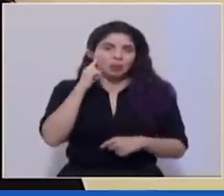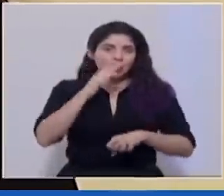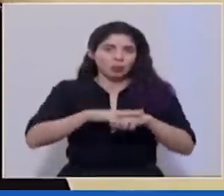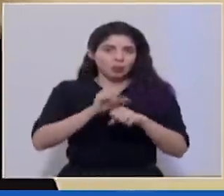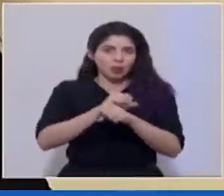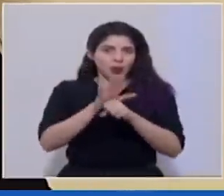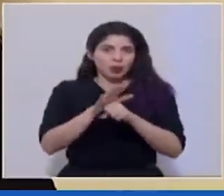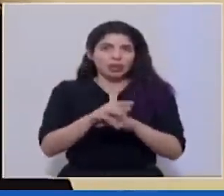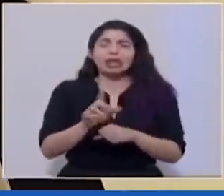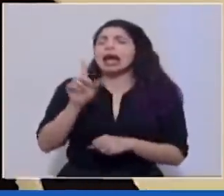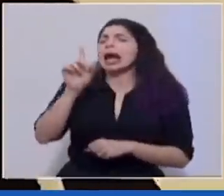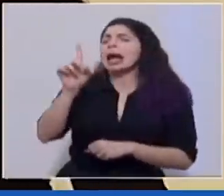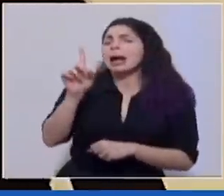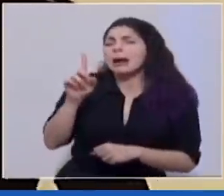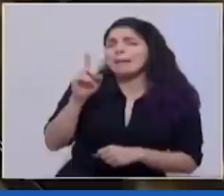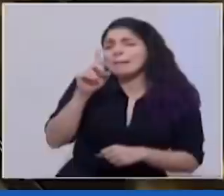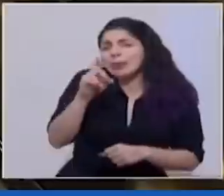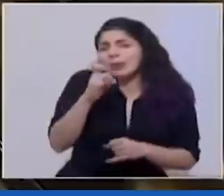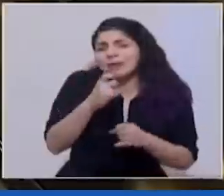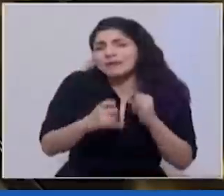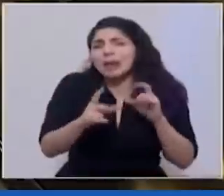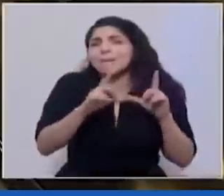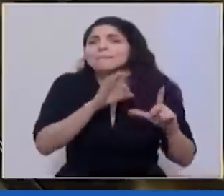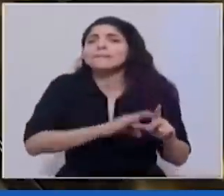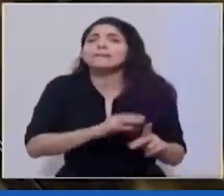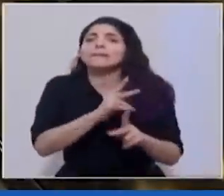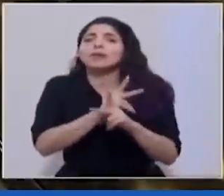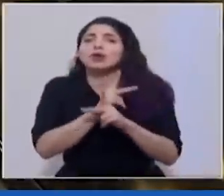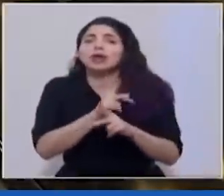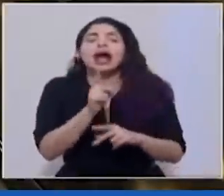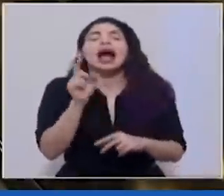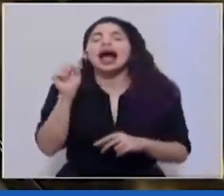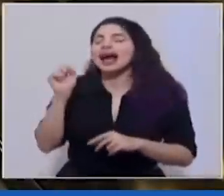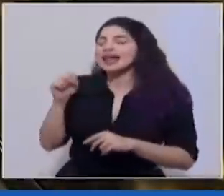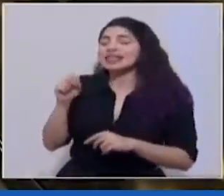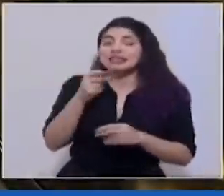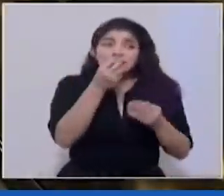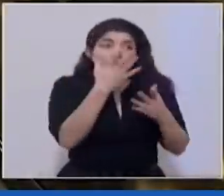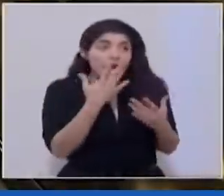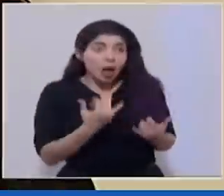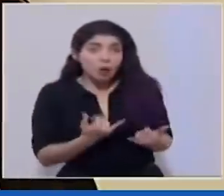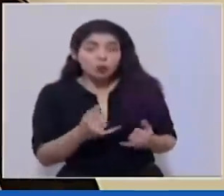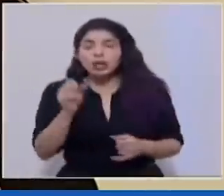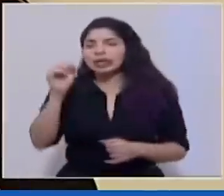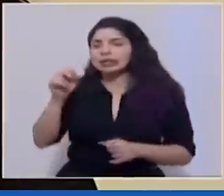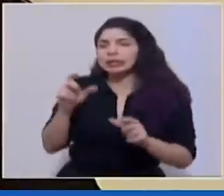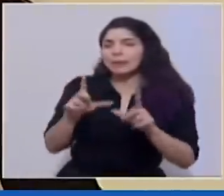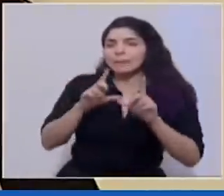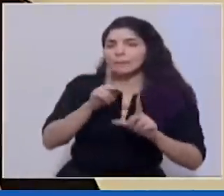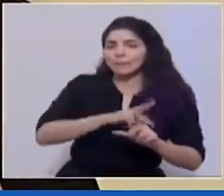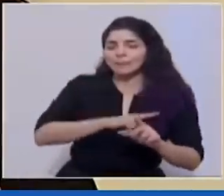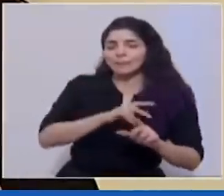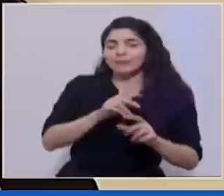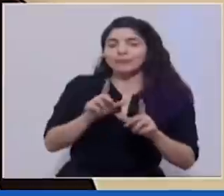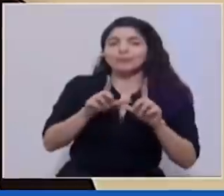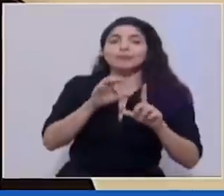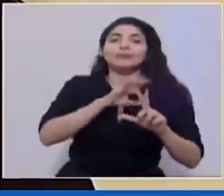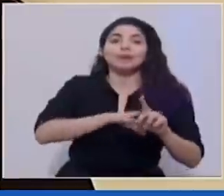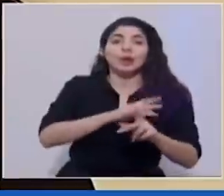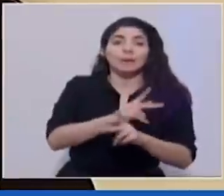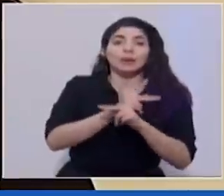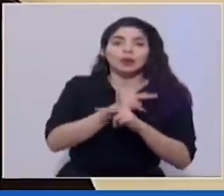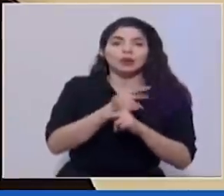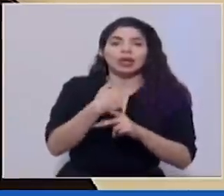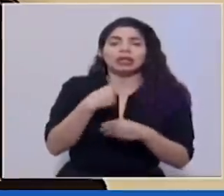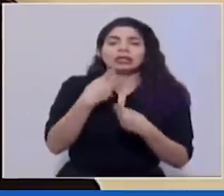y la consulta final era sobre el bono proteger si tenía la actualización en relación con el bono proteger para no inducirle error creo que es